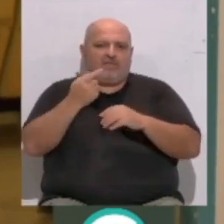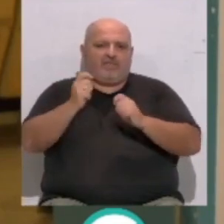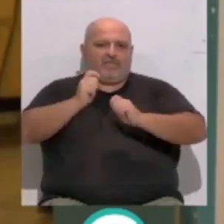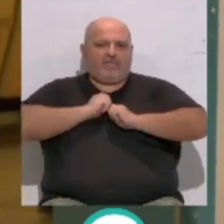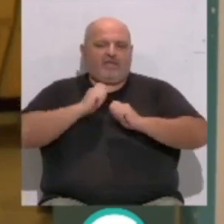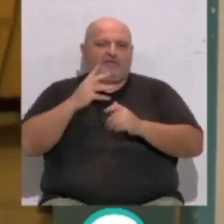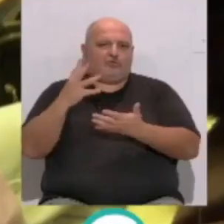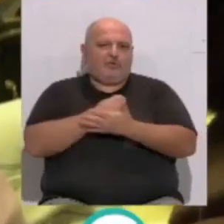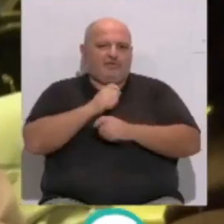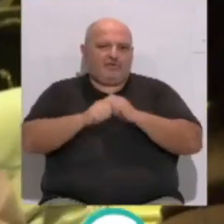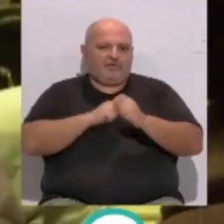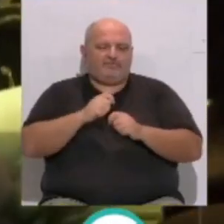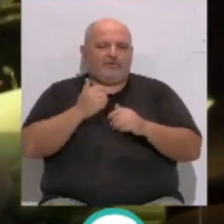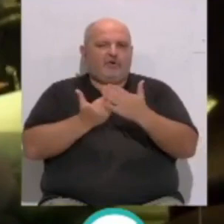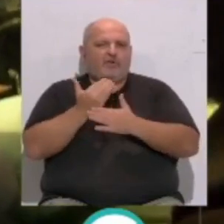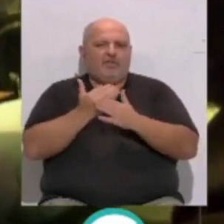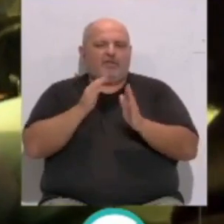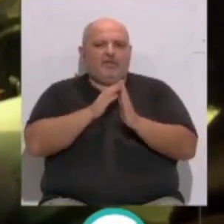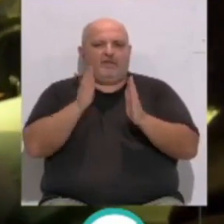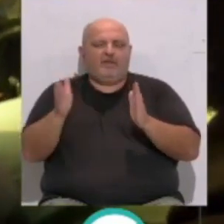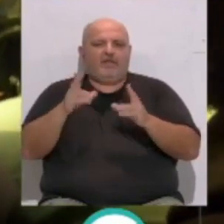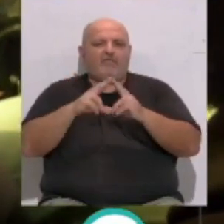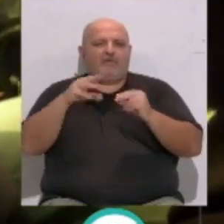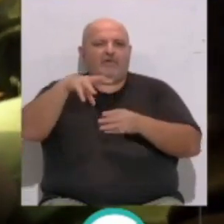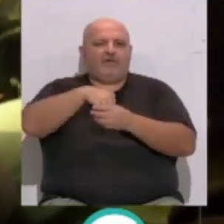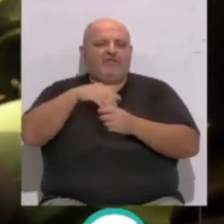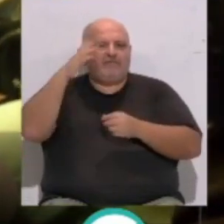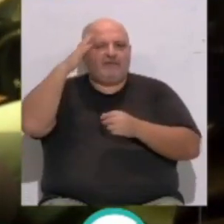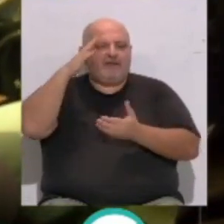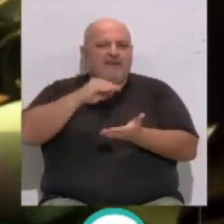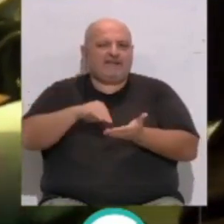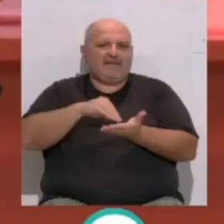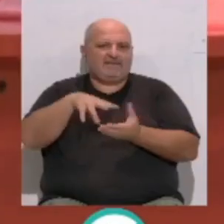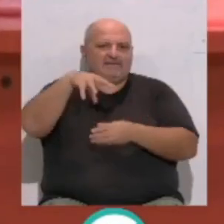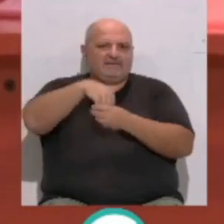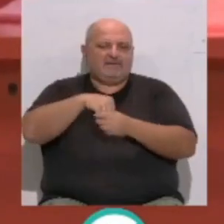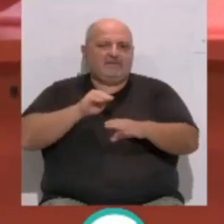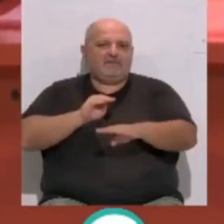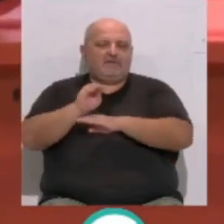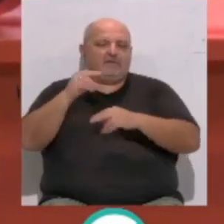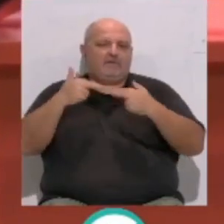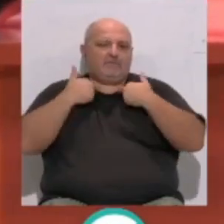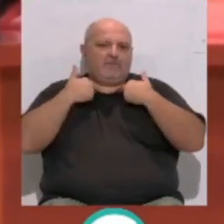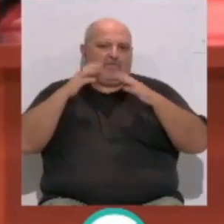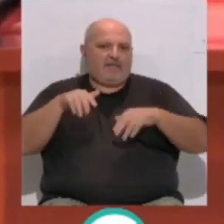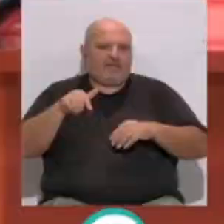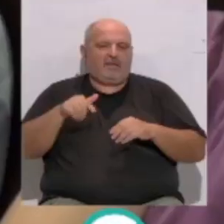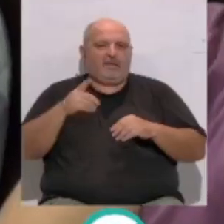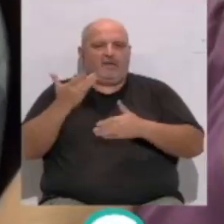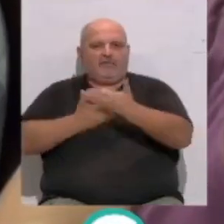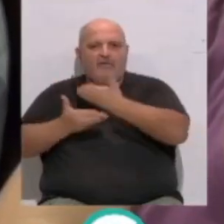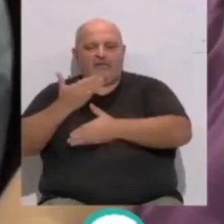a todas ellas. Las jornadas se han celebrado en la Facultad de Filosofía y Letras con la financiación de la Diputación de Cádiz y la